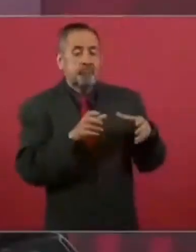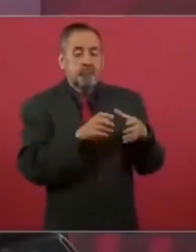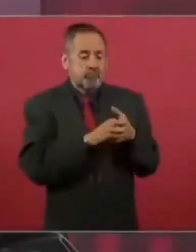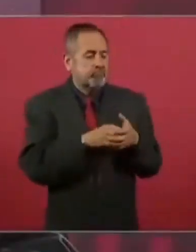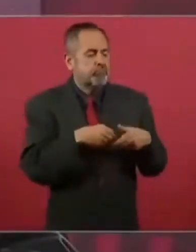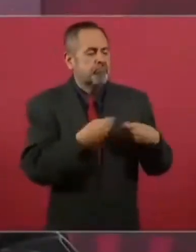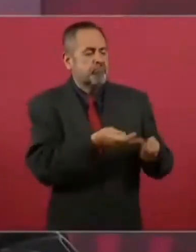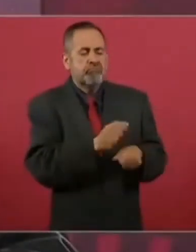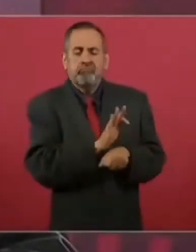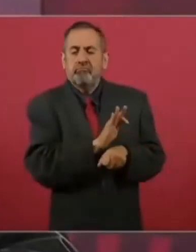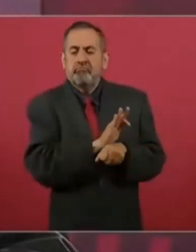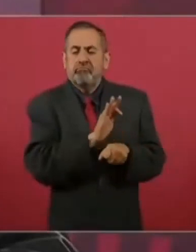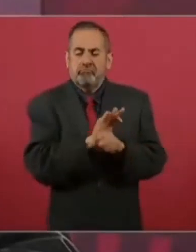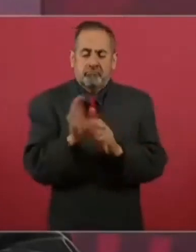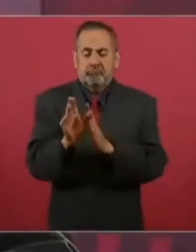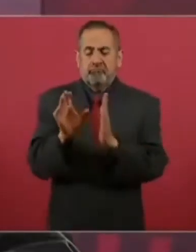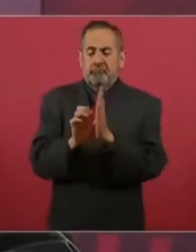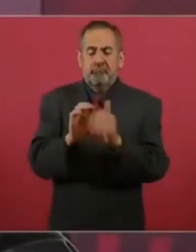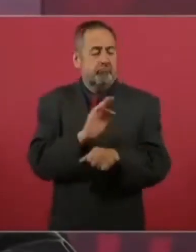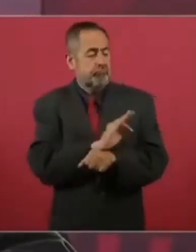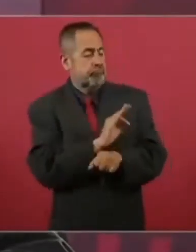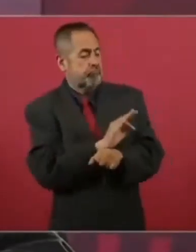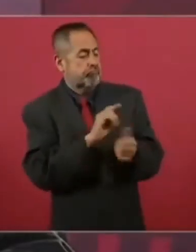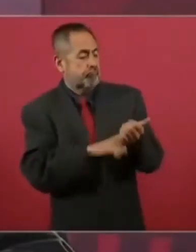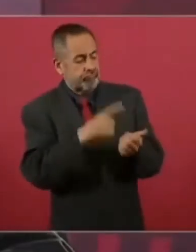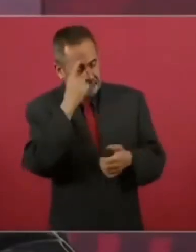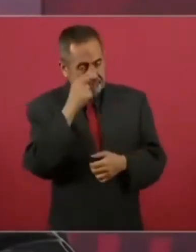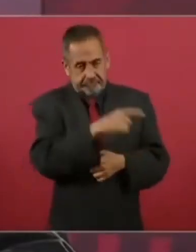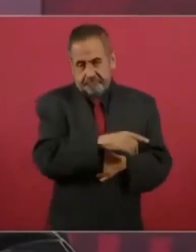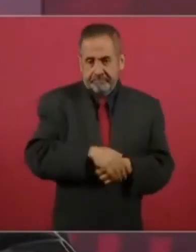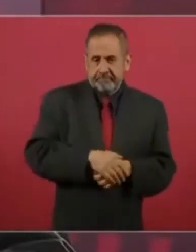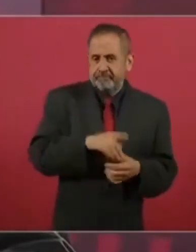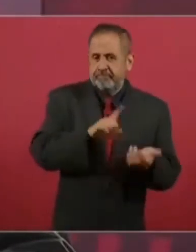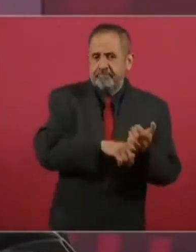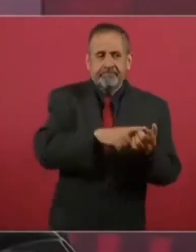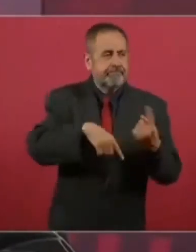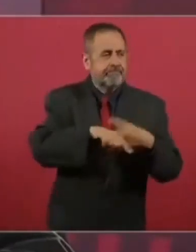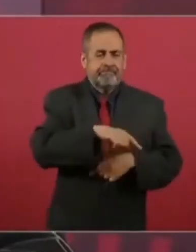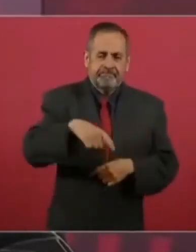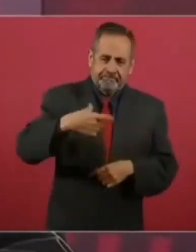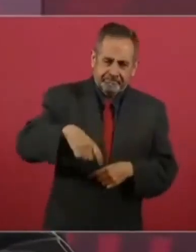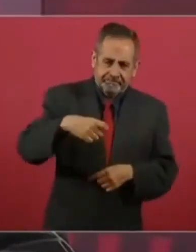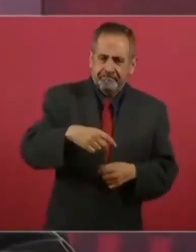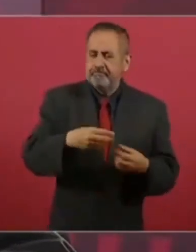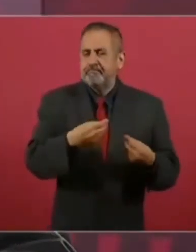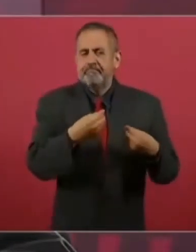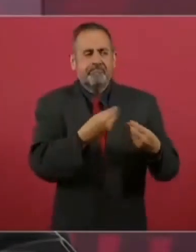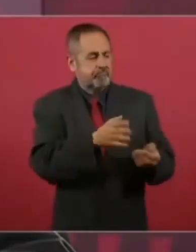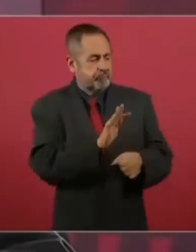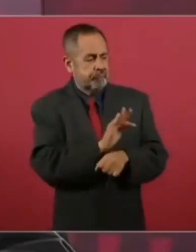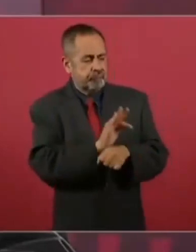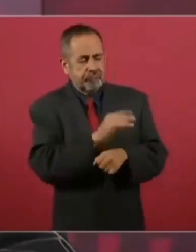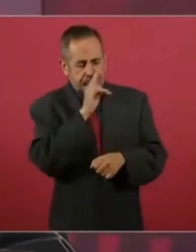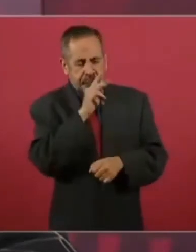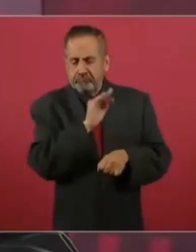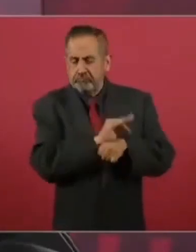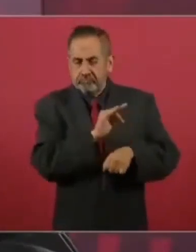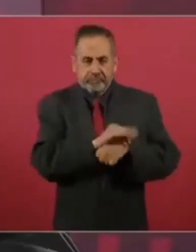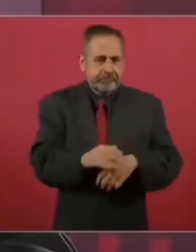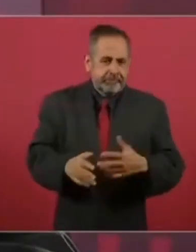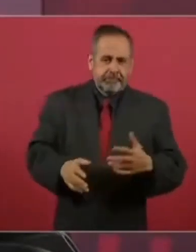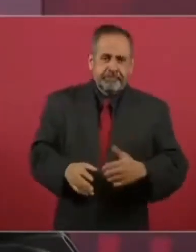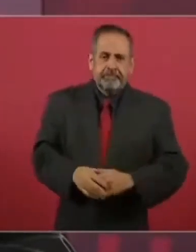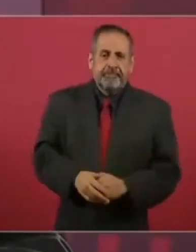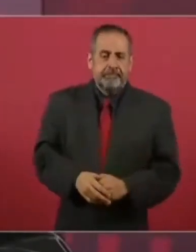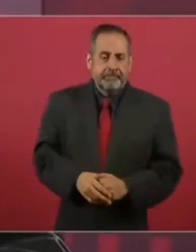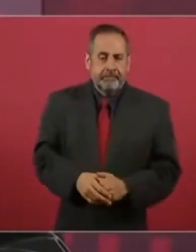a los financieros, a